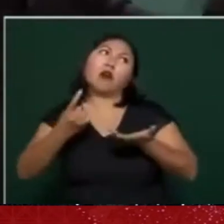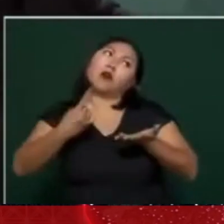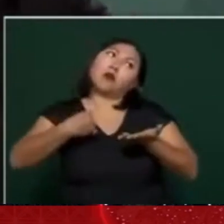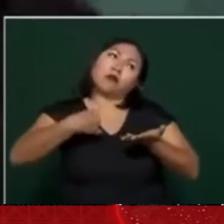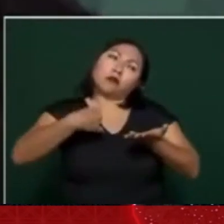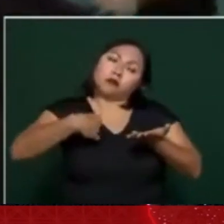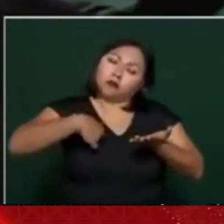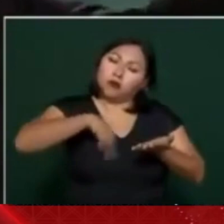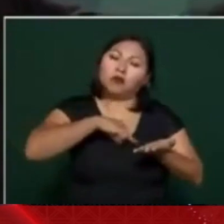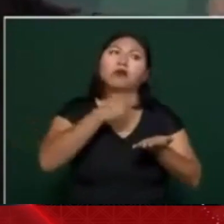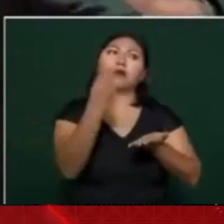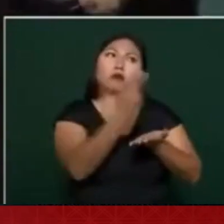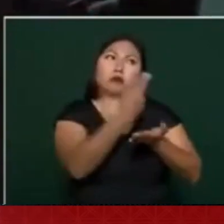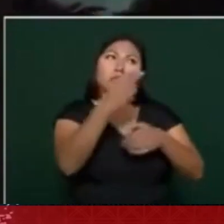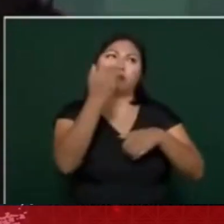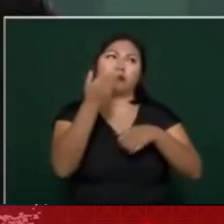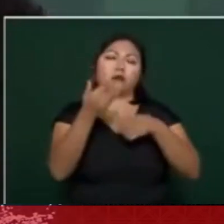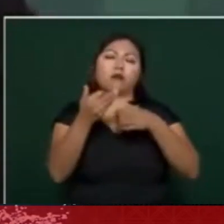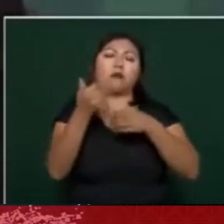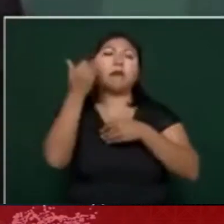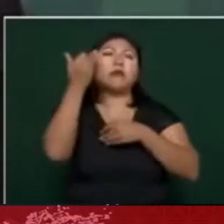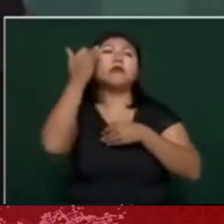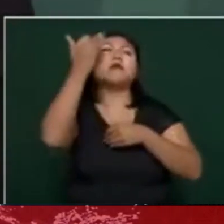después se demostró, se comprobó que hubo tortura.